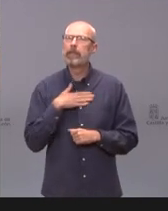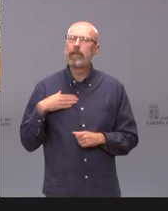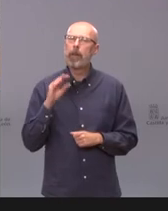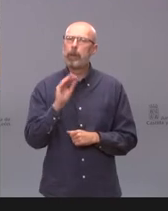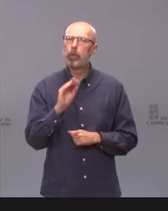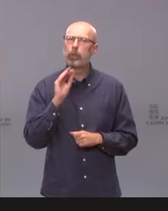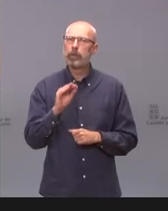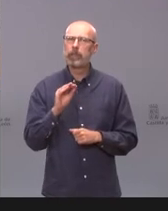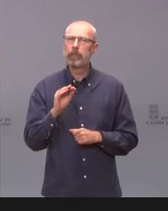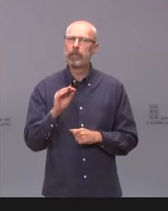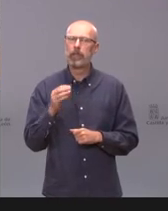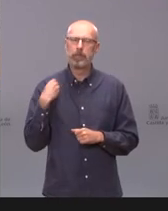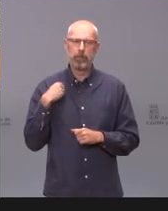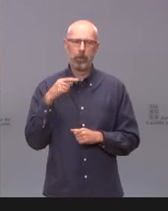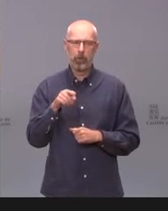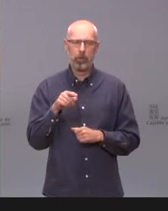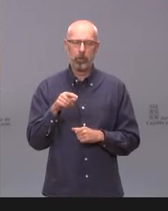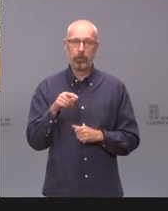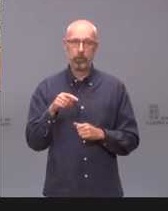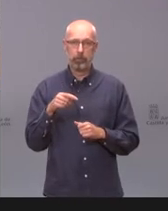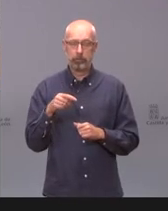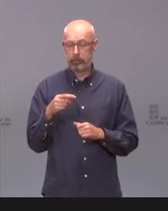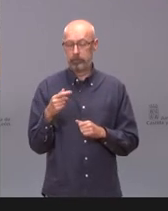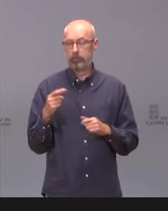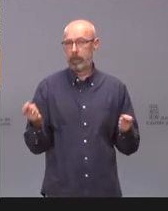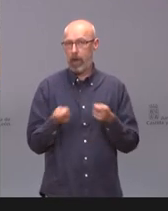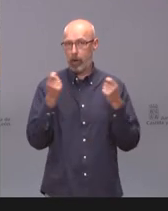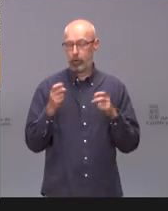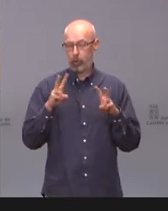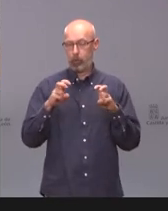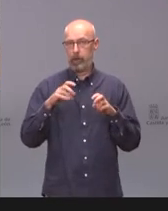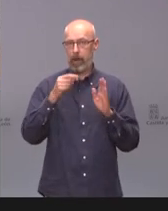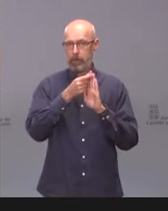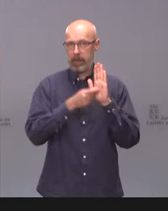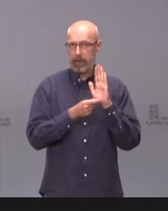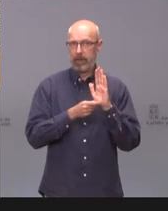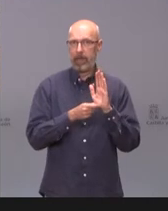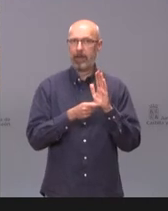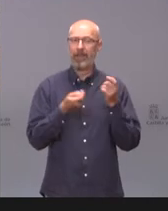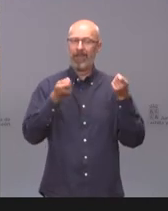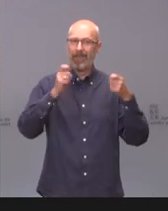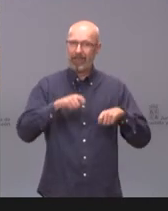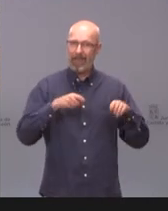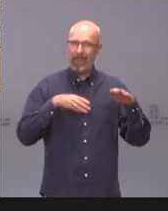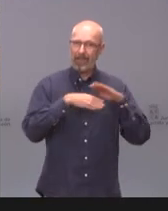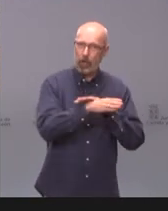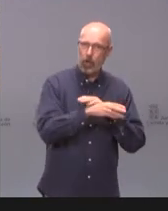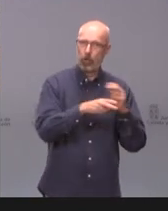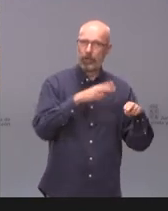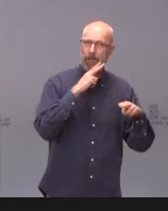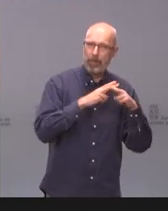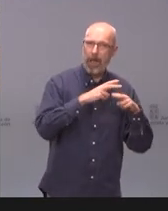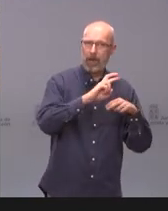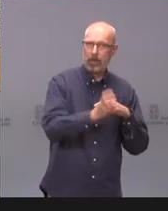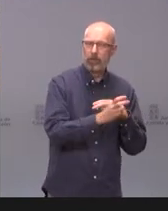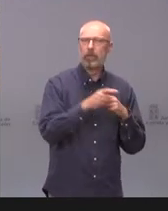si en la adopción este lunes de nuevas medidas restrictivas de cierre de interiores de hostelería ha estado sobre la mesa la posibilidad de repescar